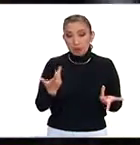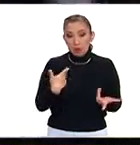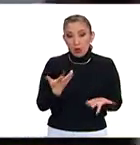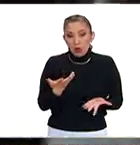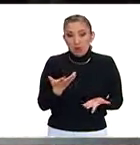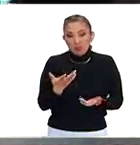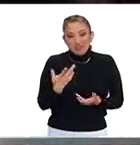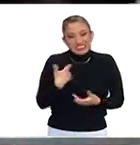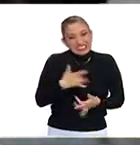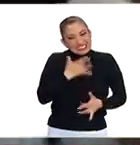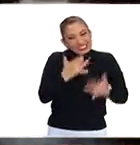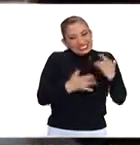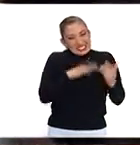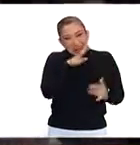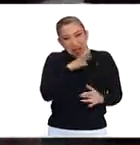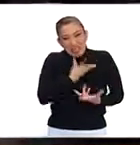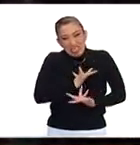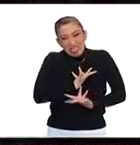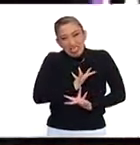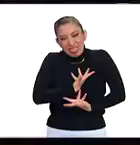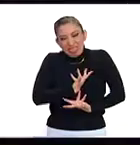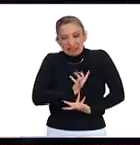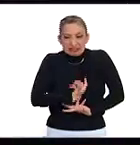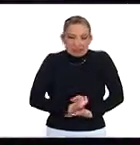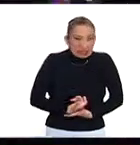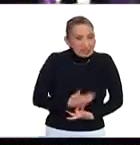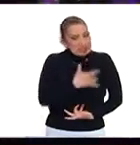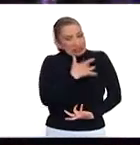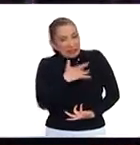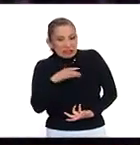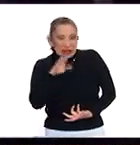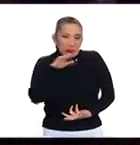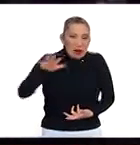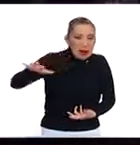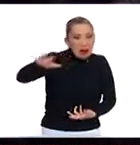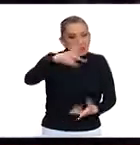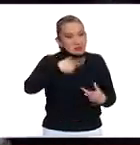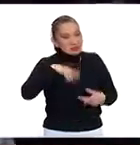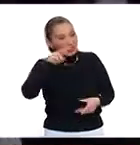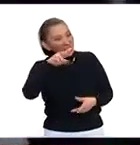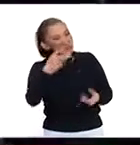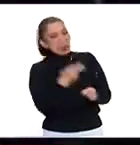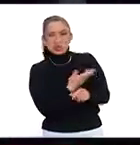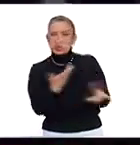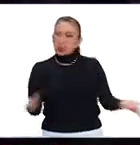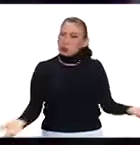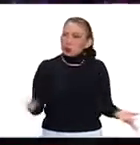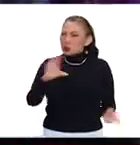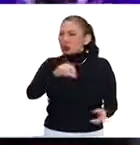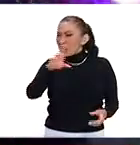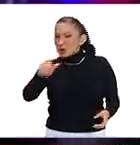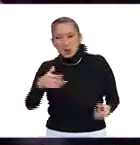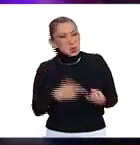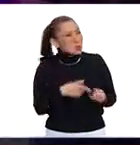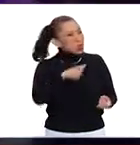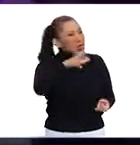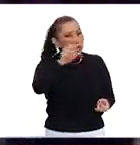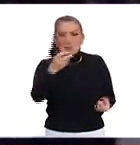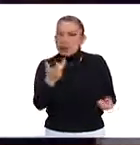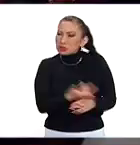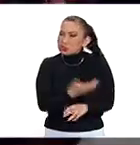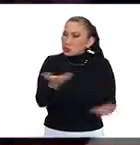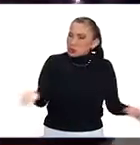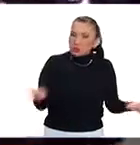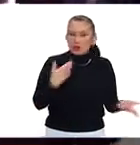por así decirlo, si se permite la expresión, sícalo y hondo en toda la comunidad, playense, cancunense, en general, Quintana Roo, las